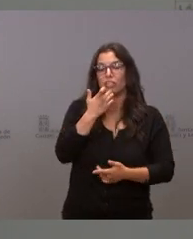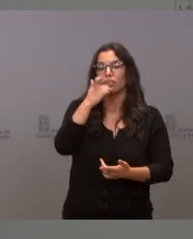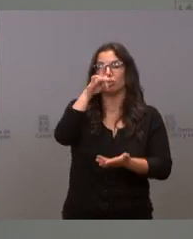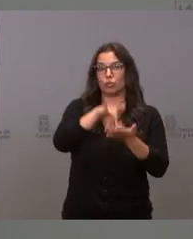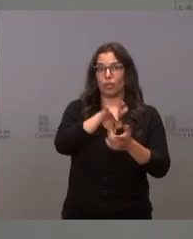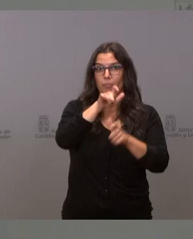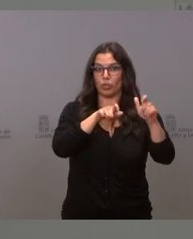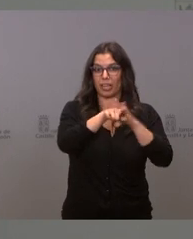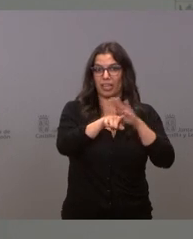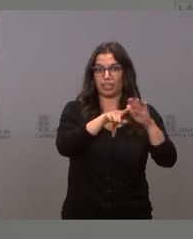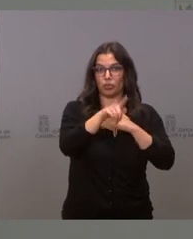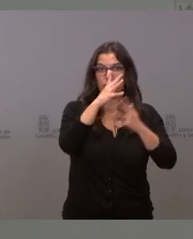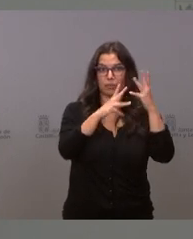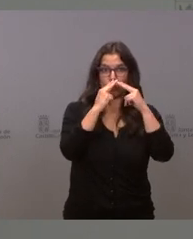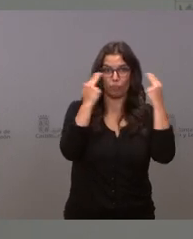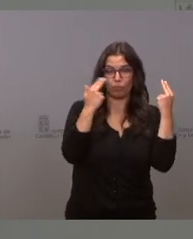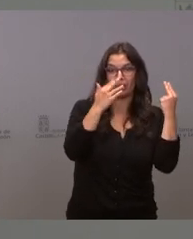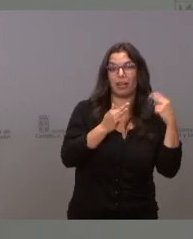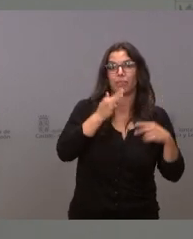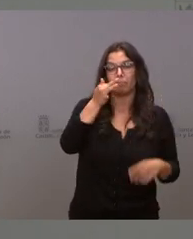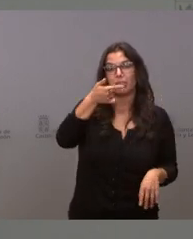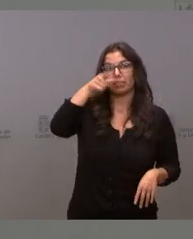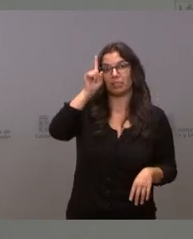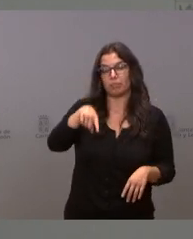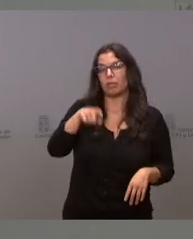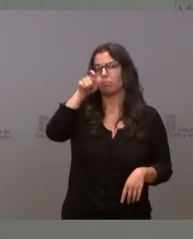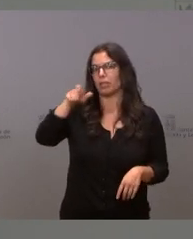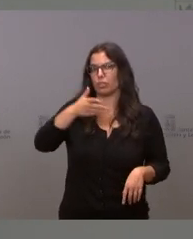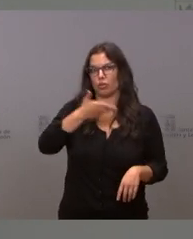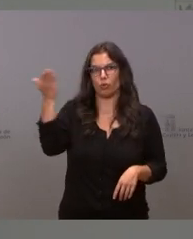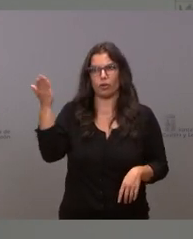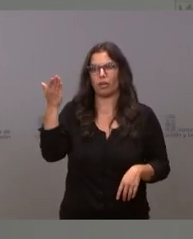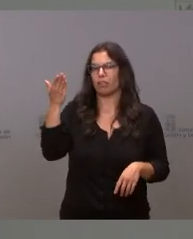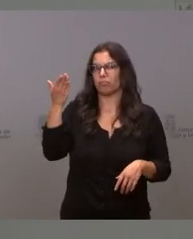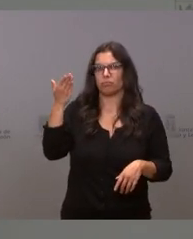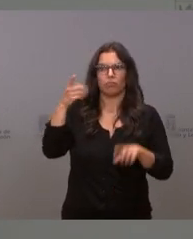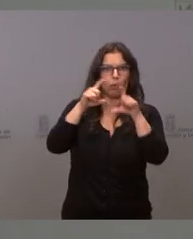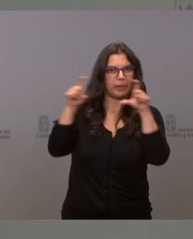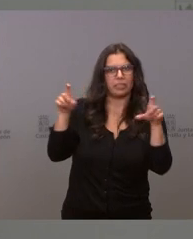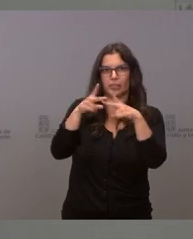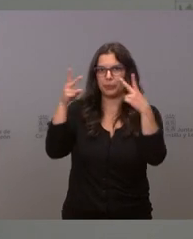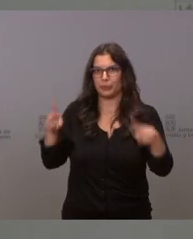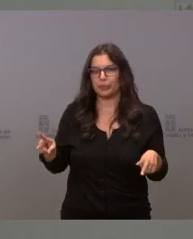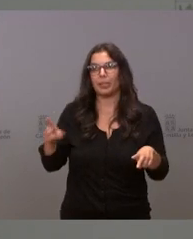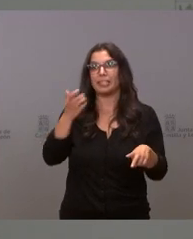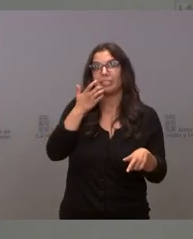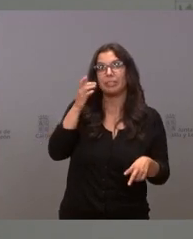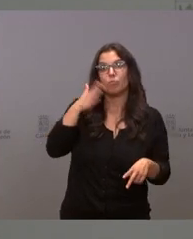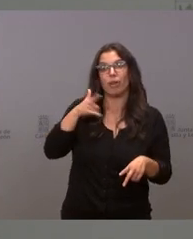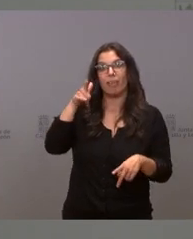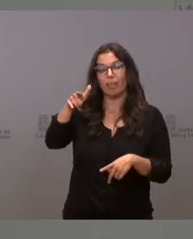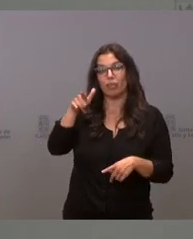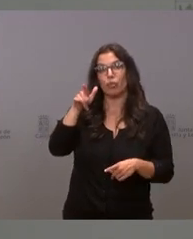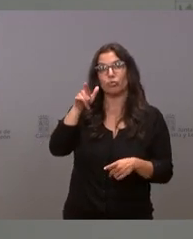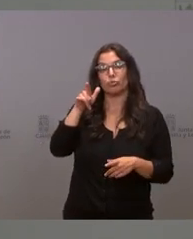en la gestión desde la Administración, sino también a cuantas personas físicas o jurídicas pudieran convertirse a